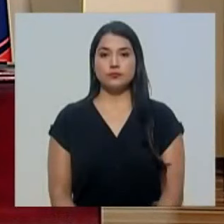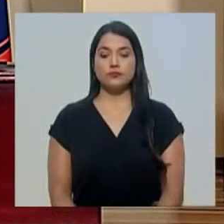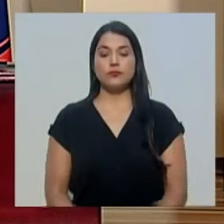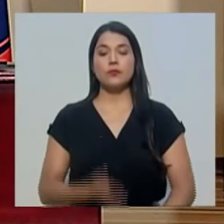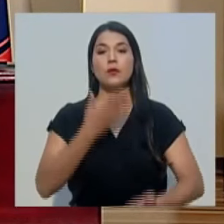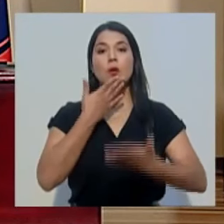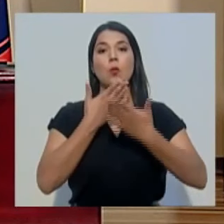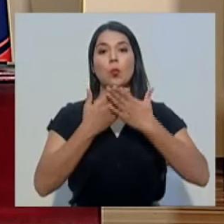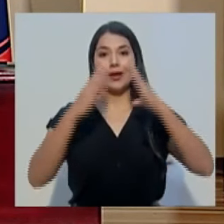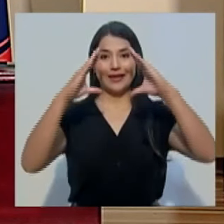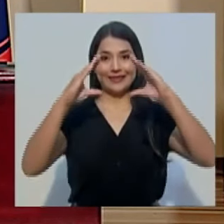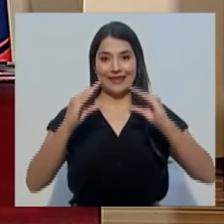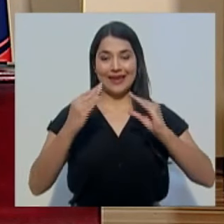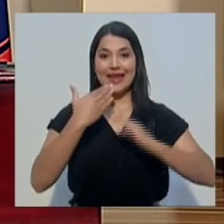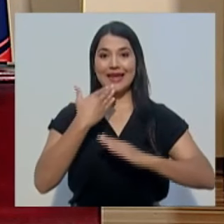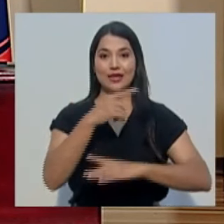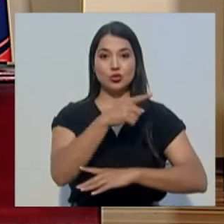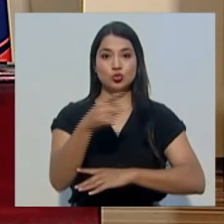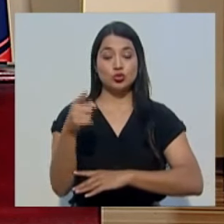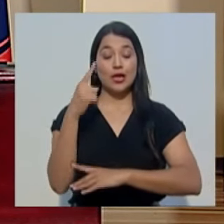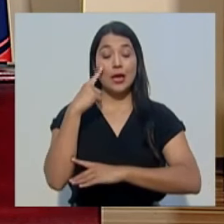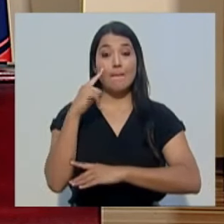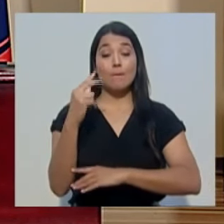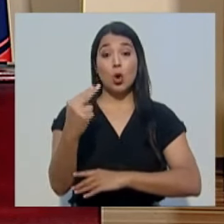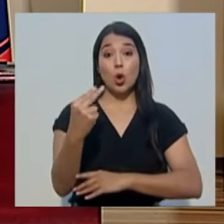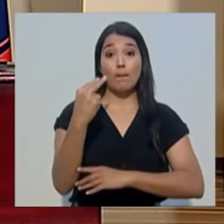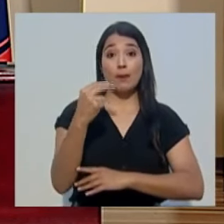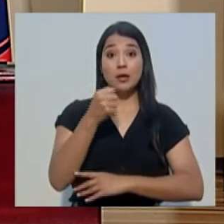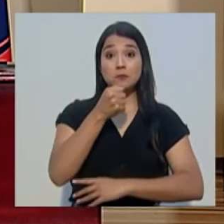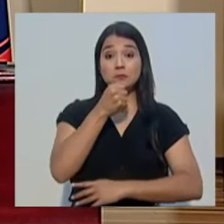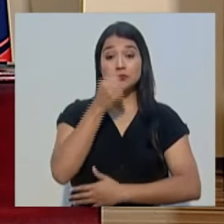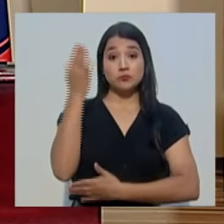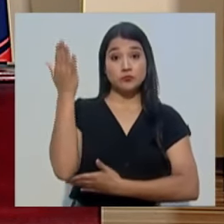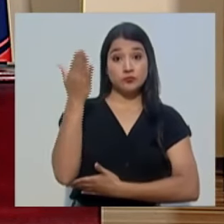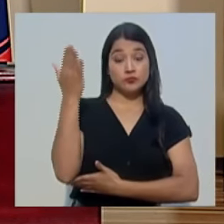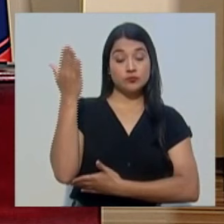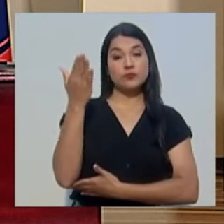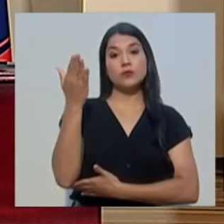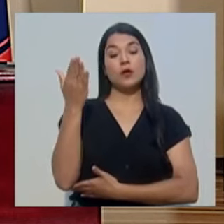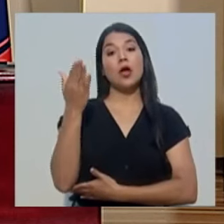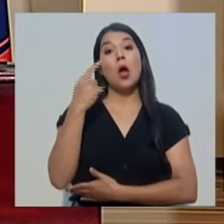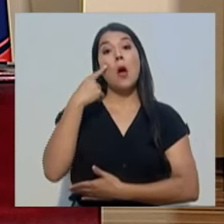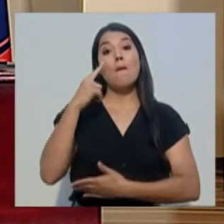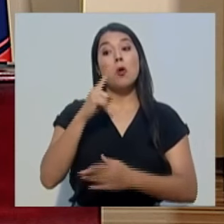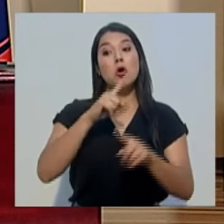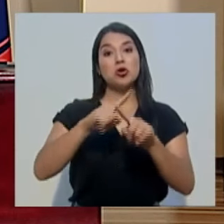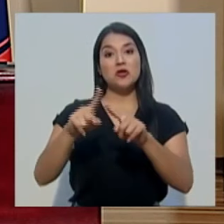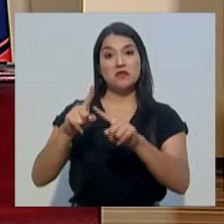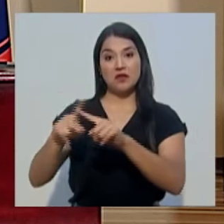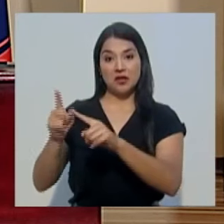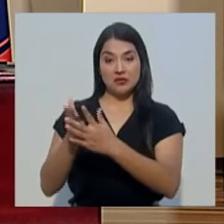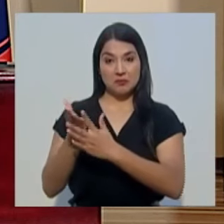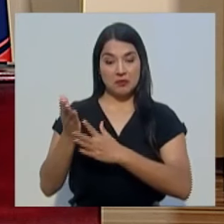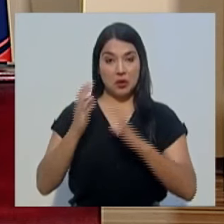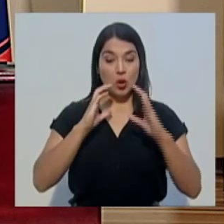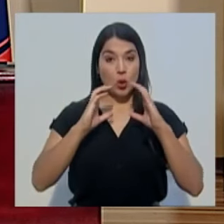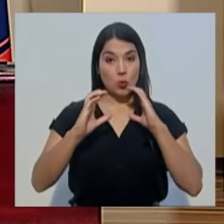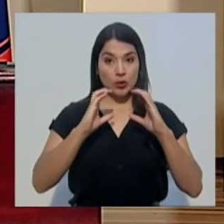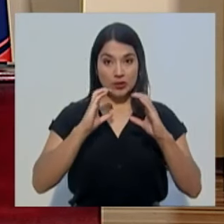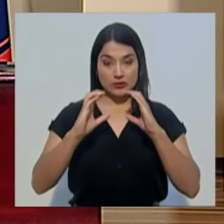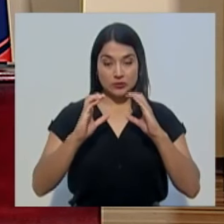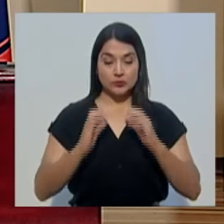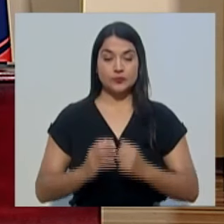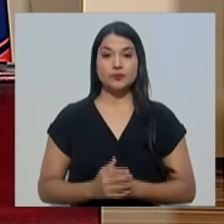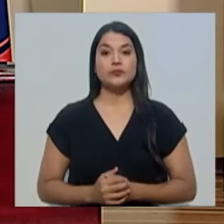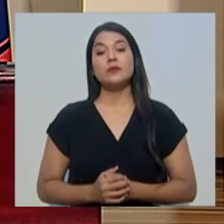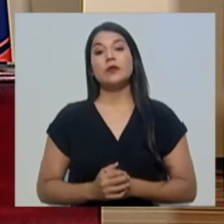Muy buenas tardes, gracias por sintonizar este enlace informativo y conferencia de prensa a través de las distintas plataformas de los medios